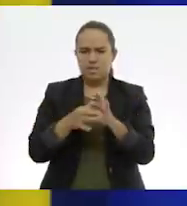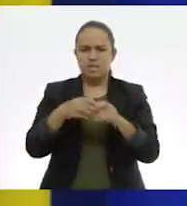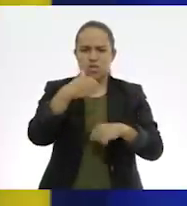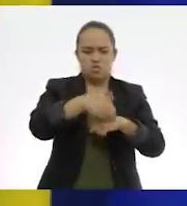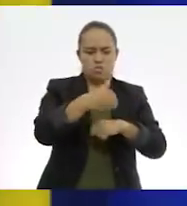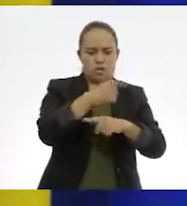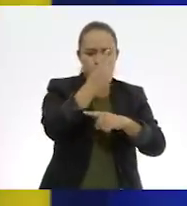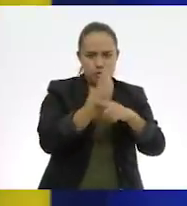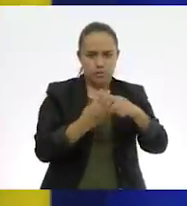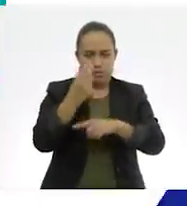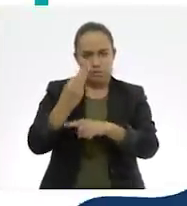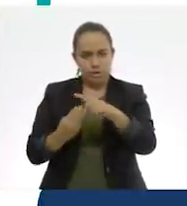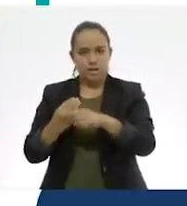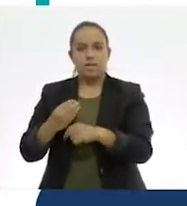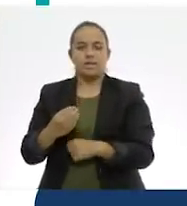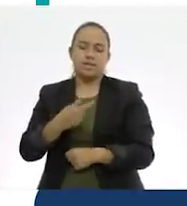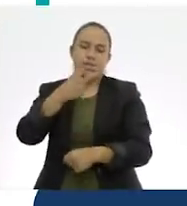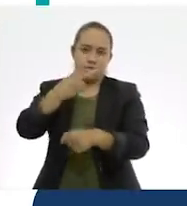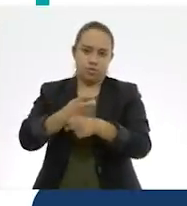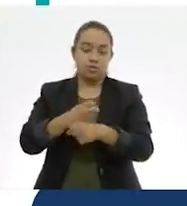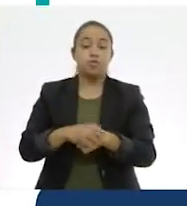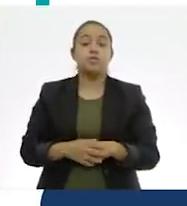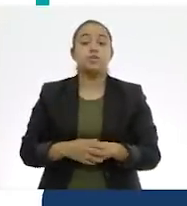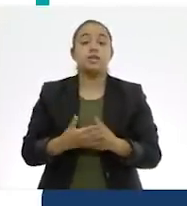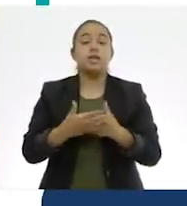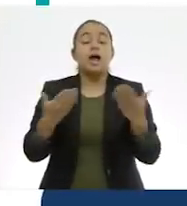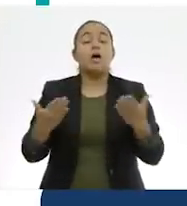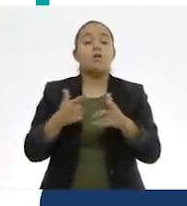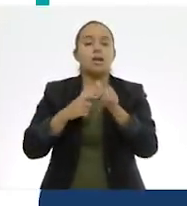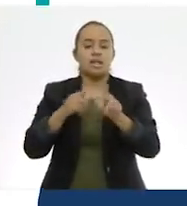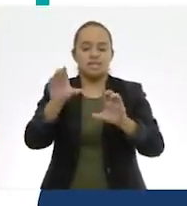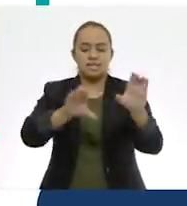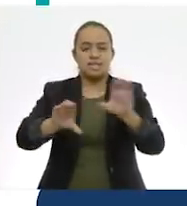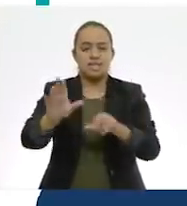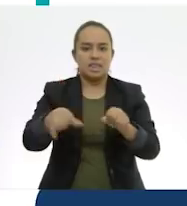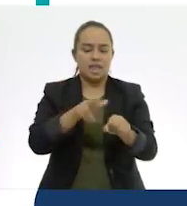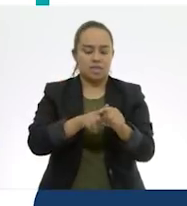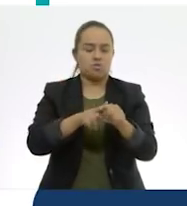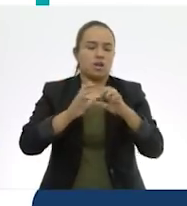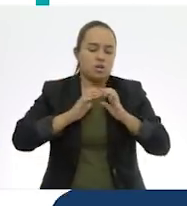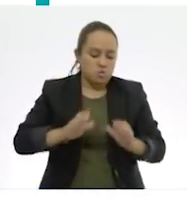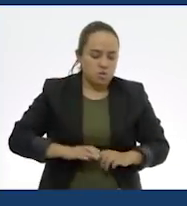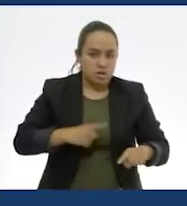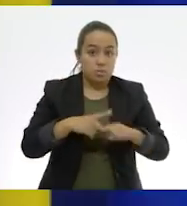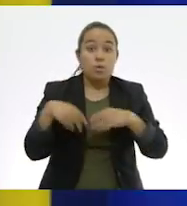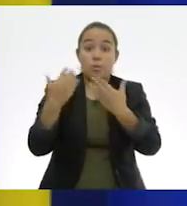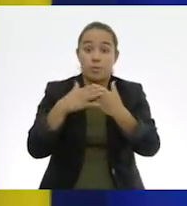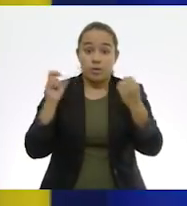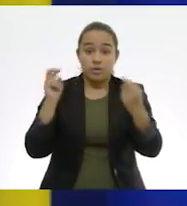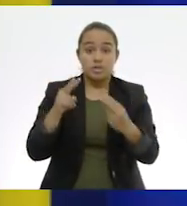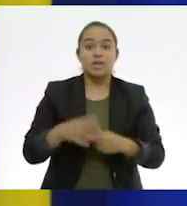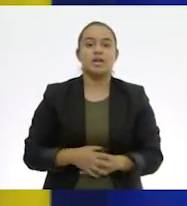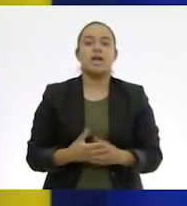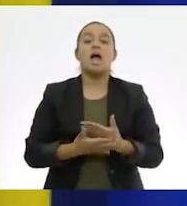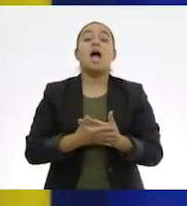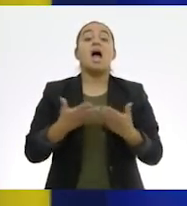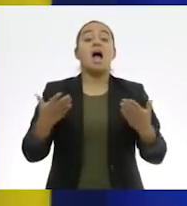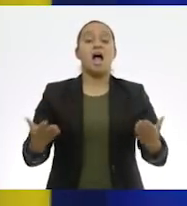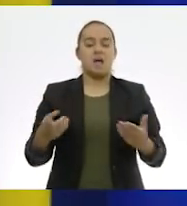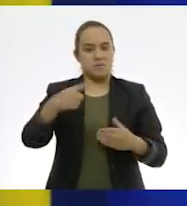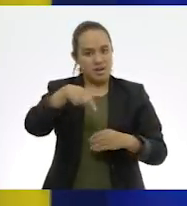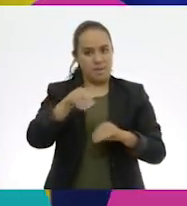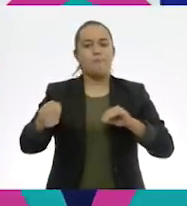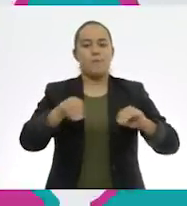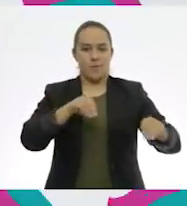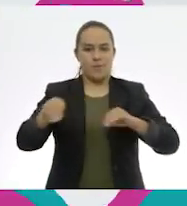números fraccionarios 2. Continuamos con ciencias naturales. Hasta la próxima. Llegó el momento de